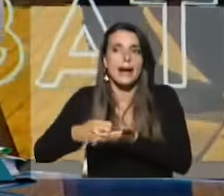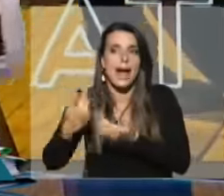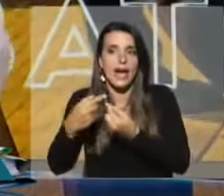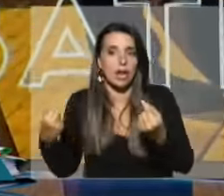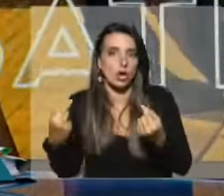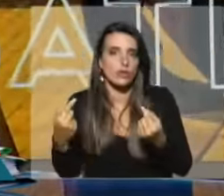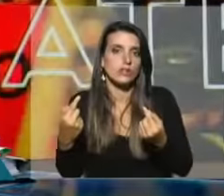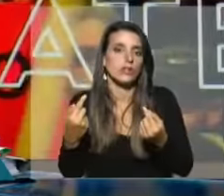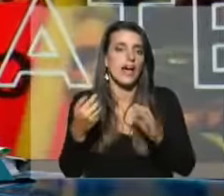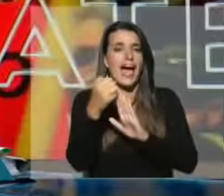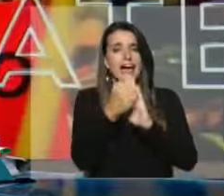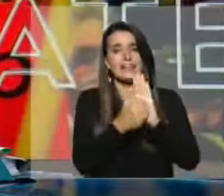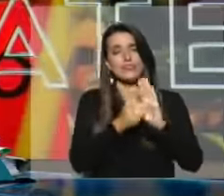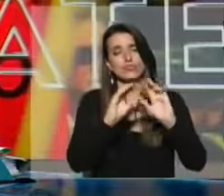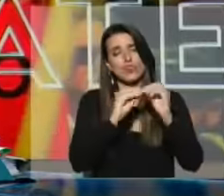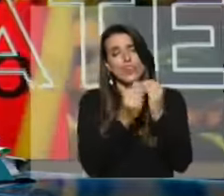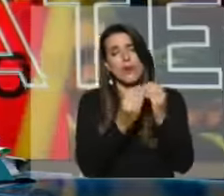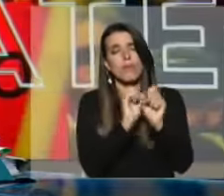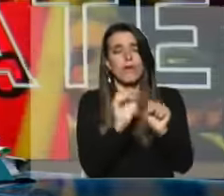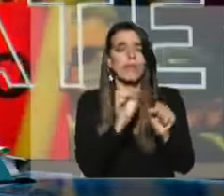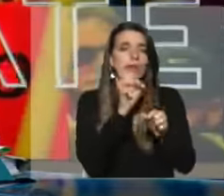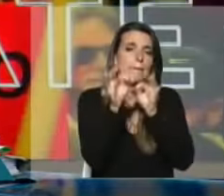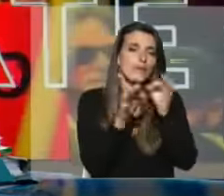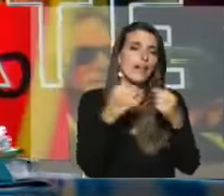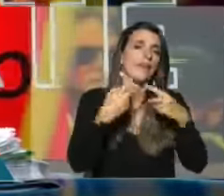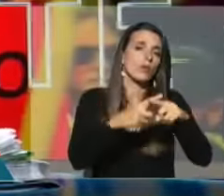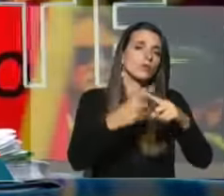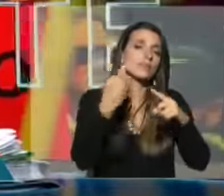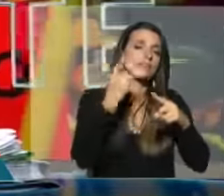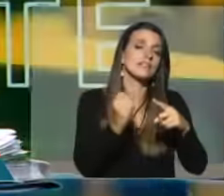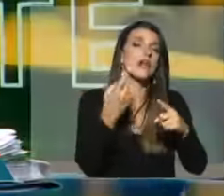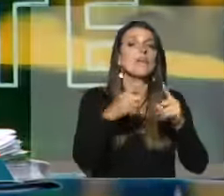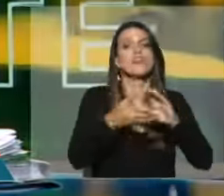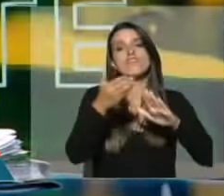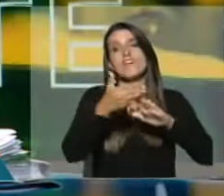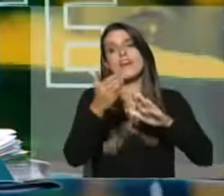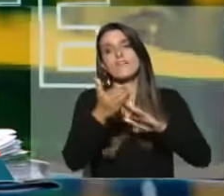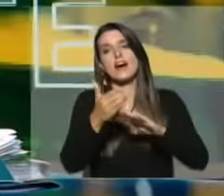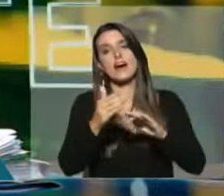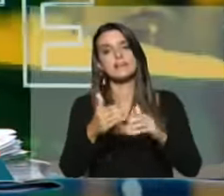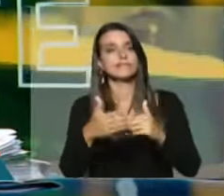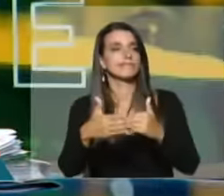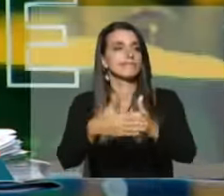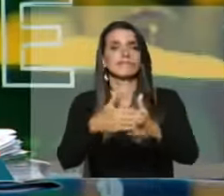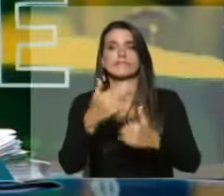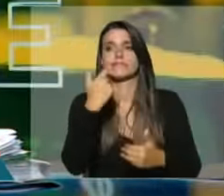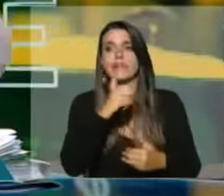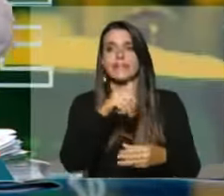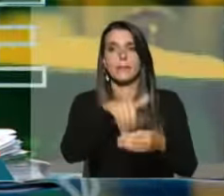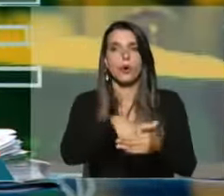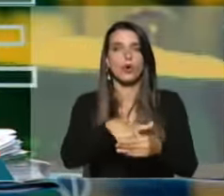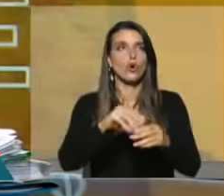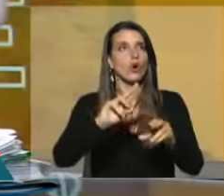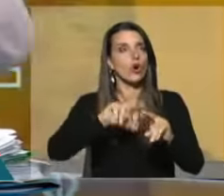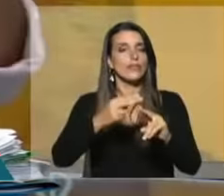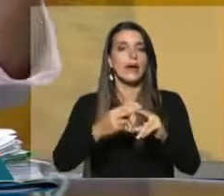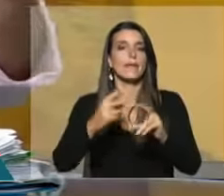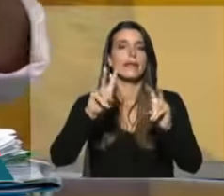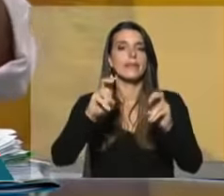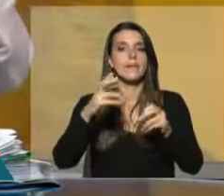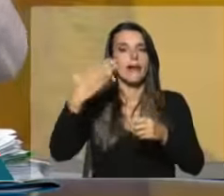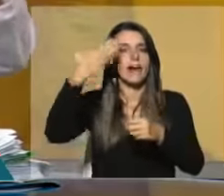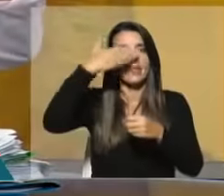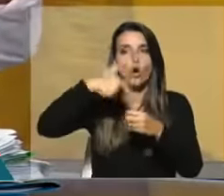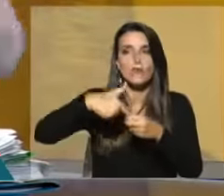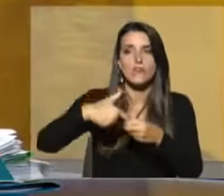capítulo, claro que lo podemos discutir, pero nos pareció ya cerca del referéndum volver a insistir en todo esto de los combustibles, en el barro